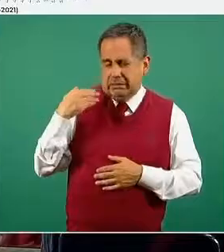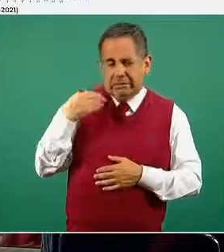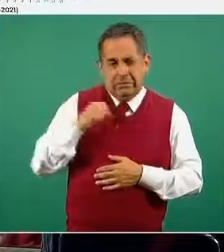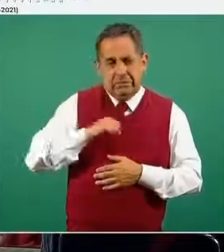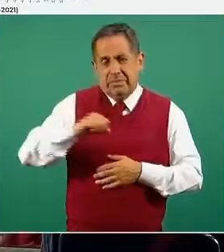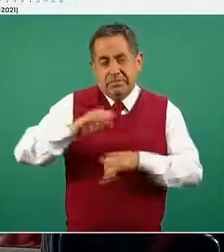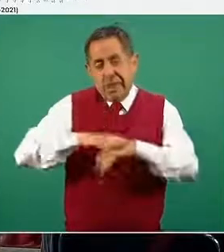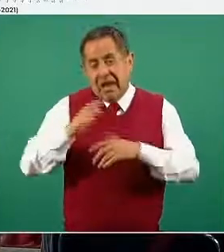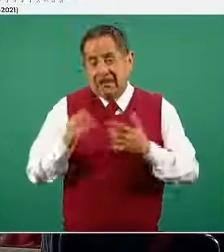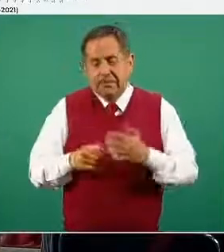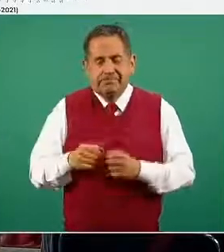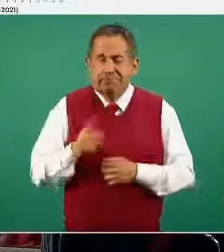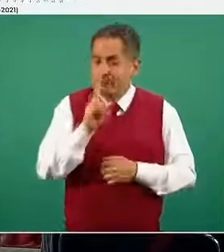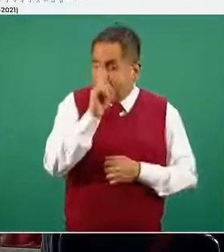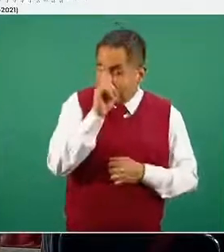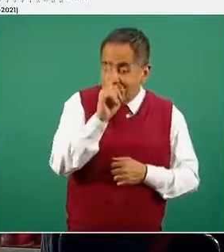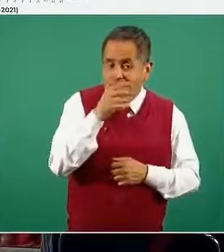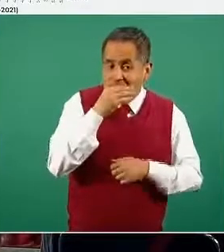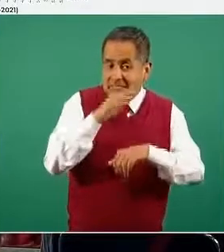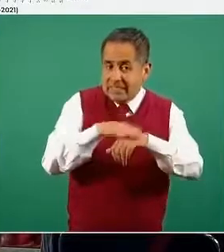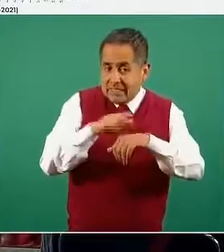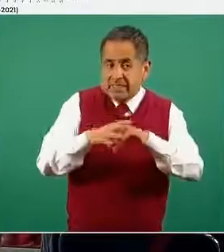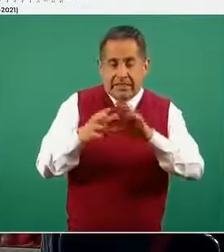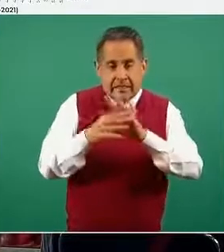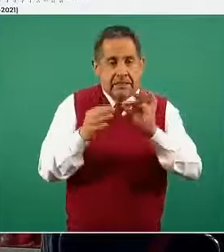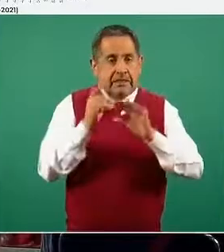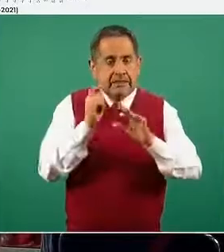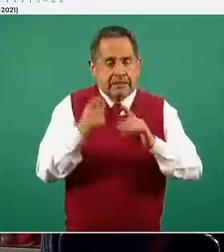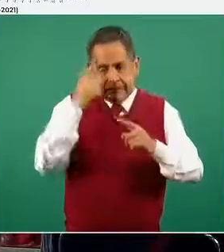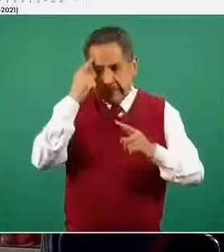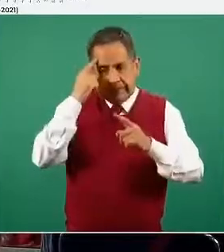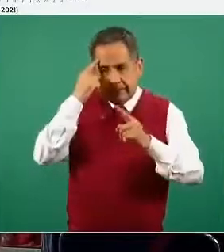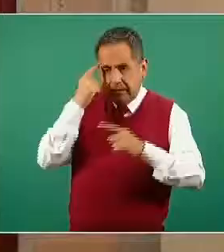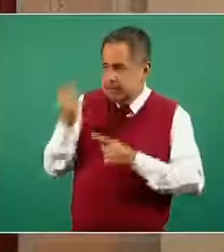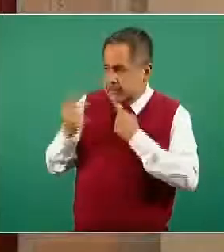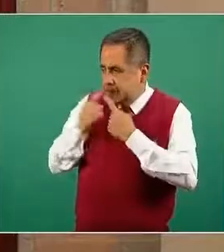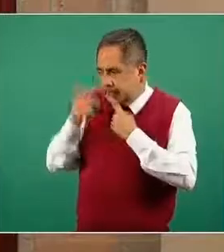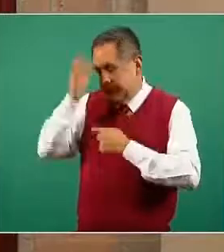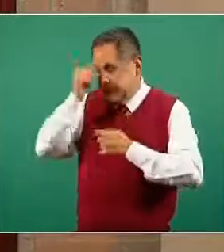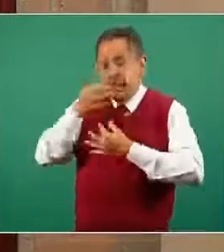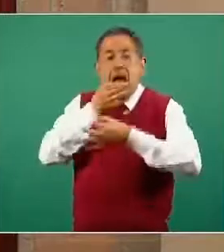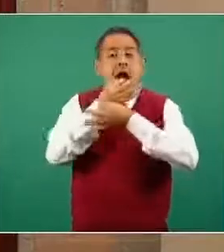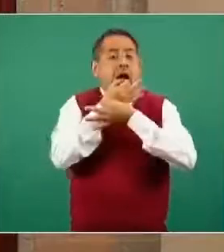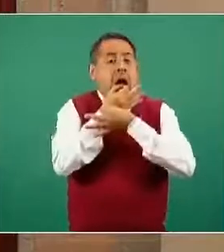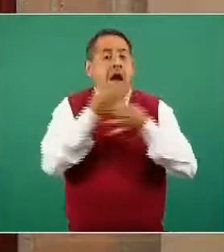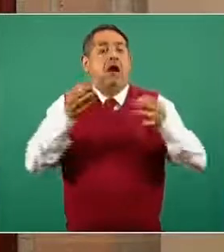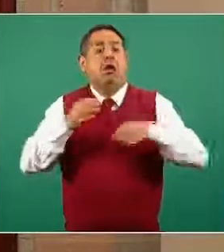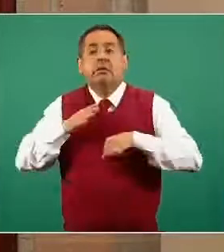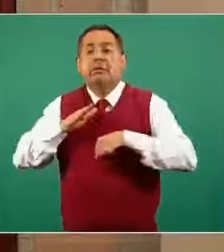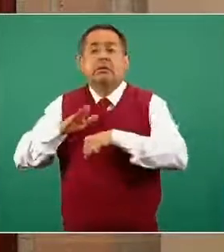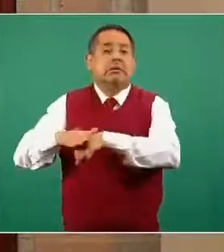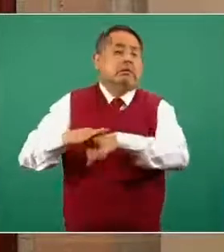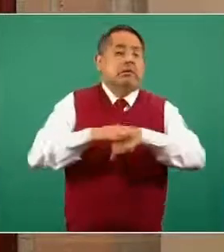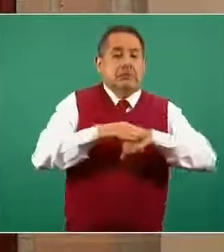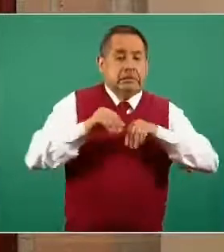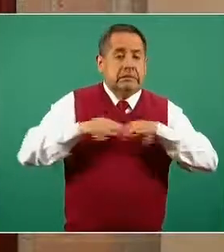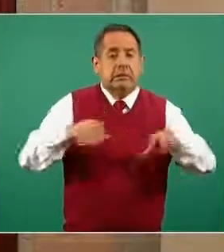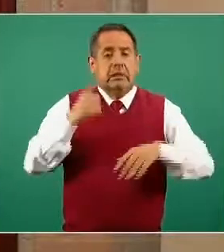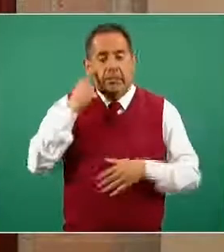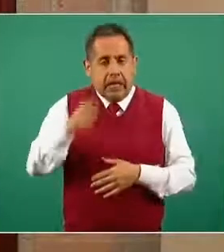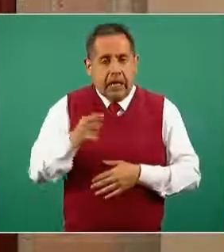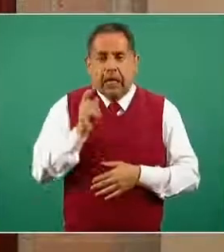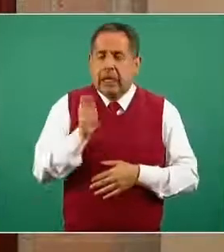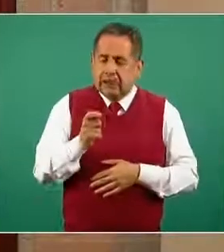que además, y esta es la parte importante que en su momento lleva a la emisión conjunto del aviso epidemiológico con el objetivo de